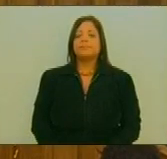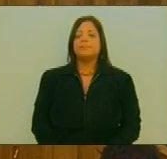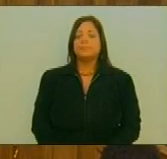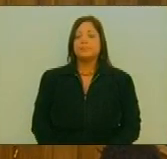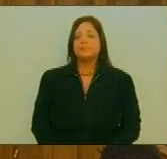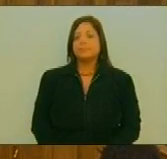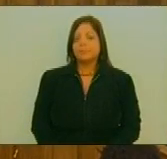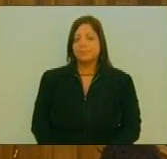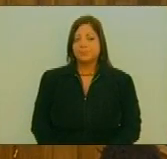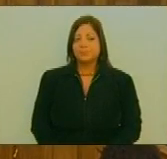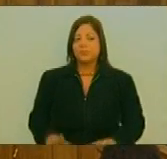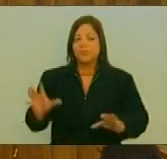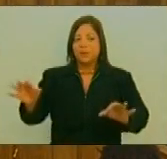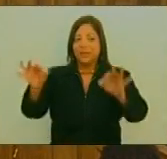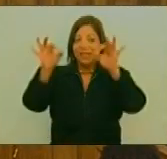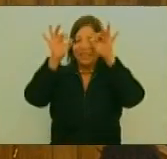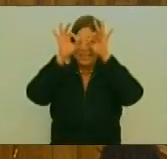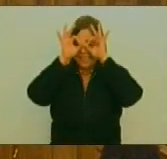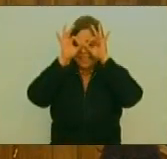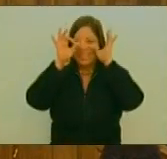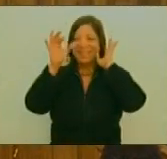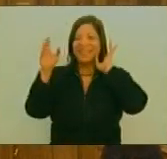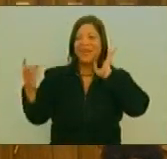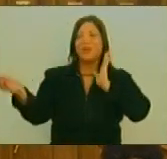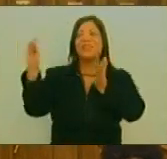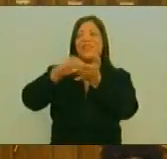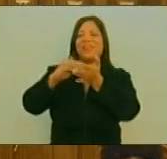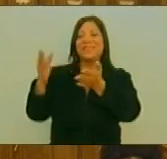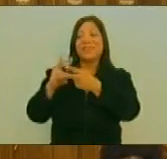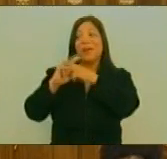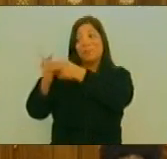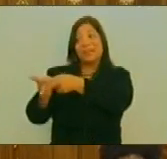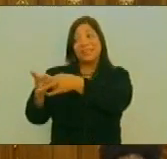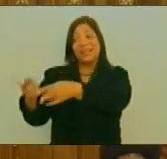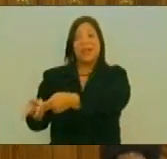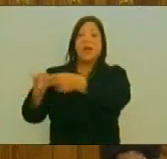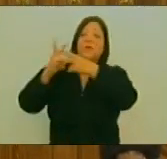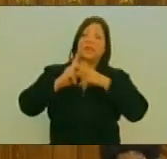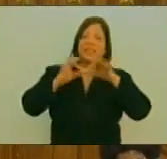Voy a poner los lentes Que me regresó Isaías Es un honor